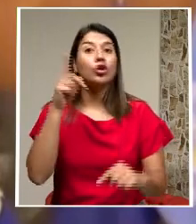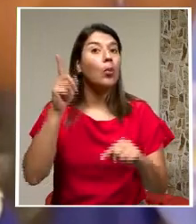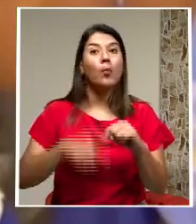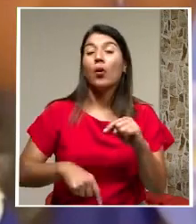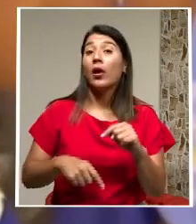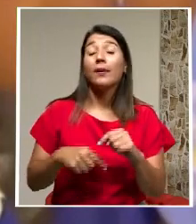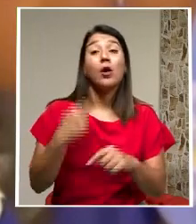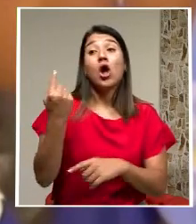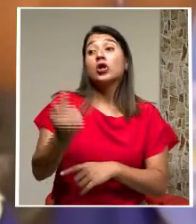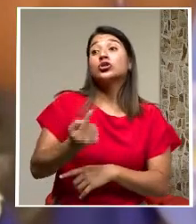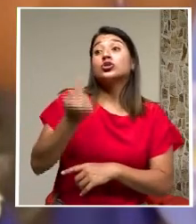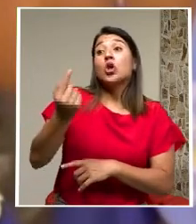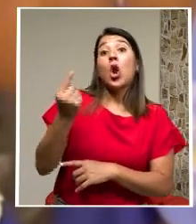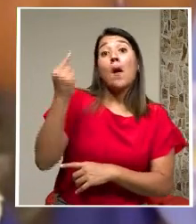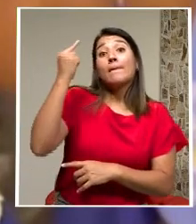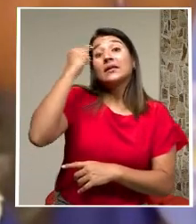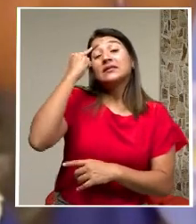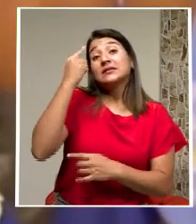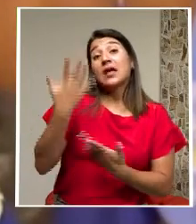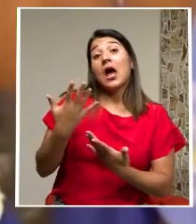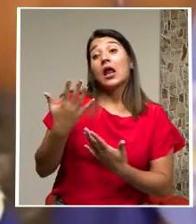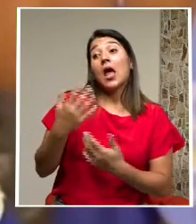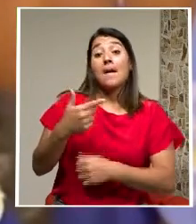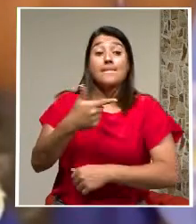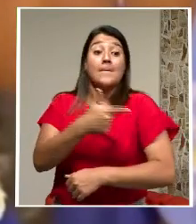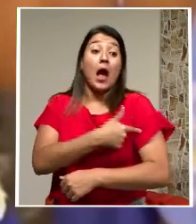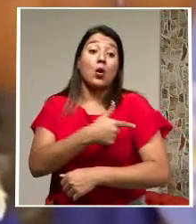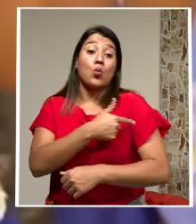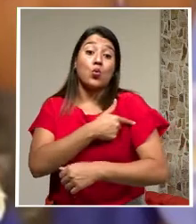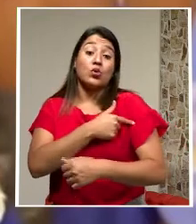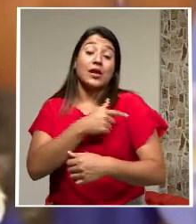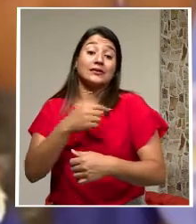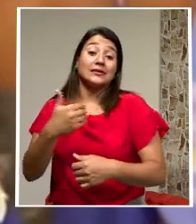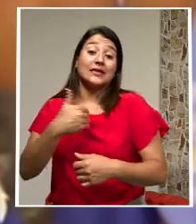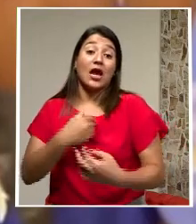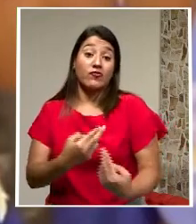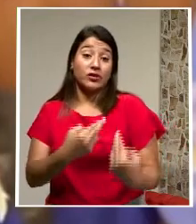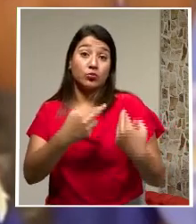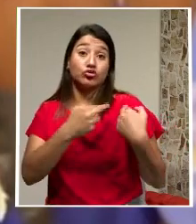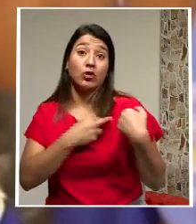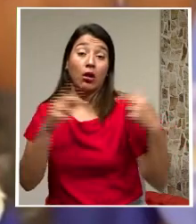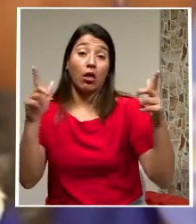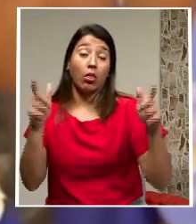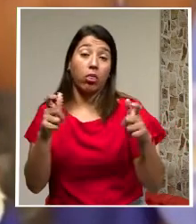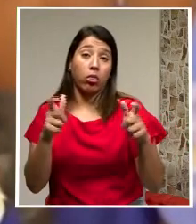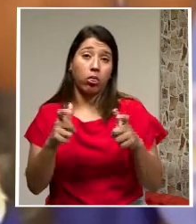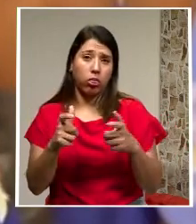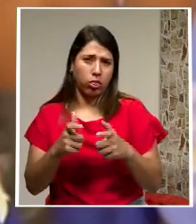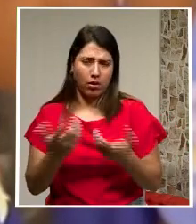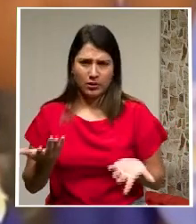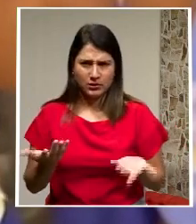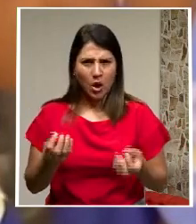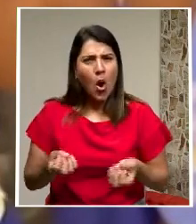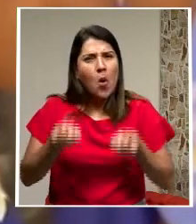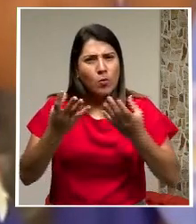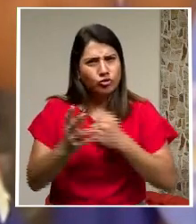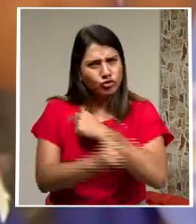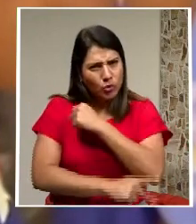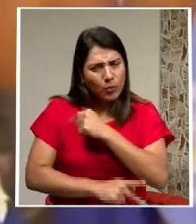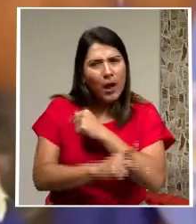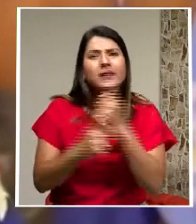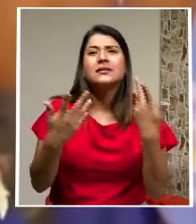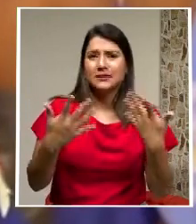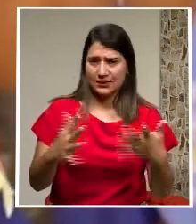Simplemente Esperar Que las vacunas Vayan a controlar La transmisión Después de todo Muchos países Pudieron